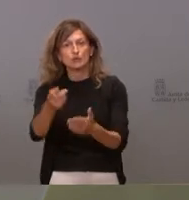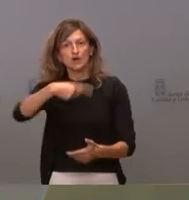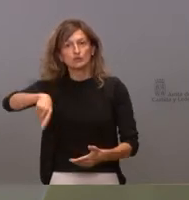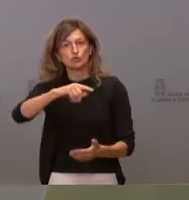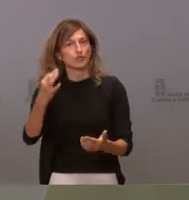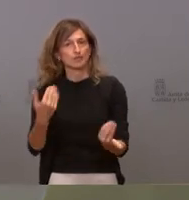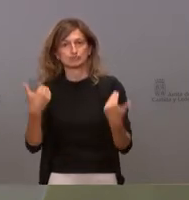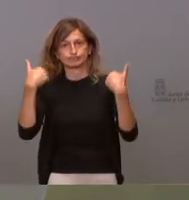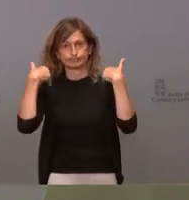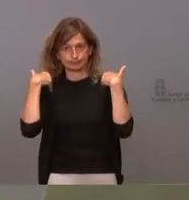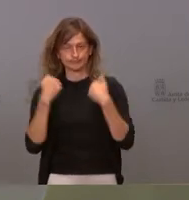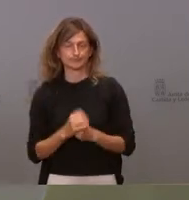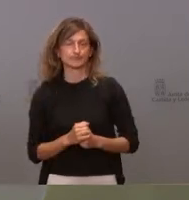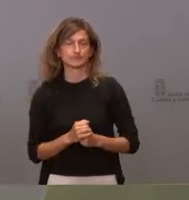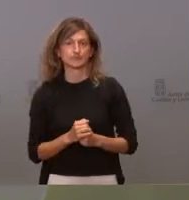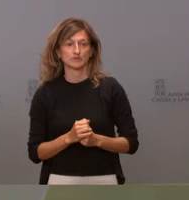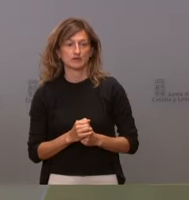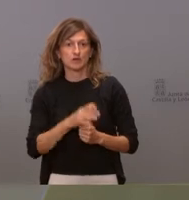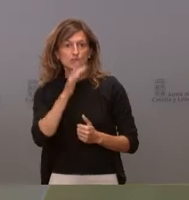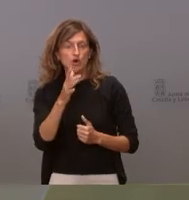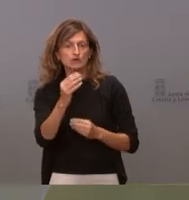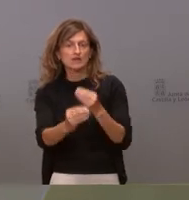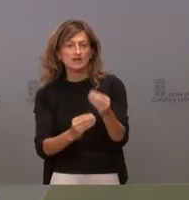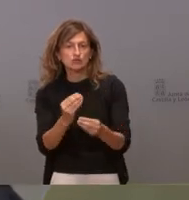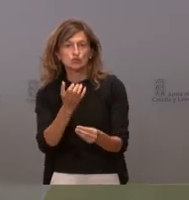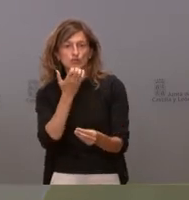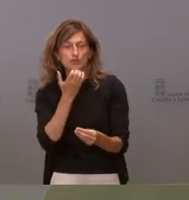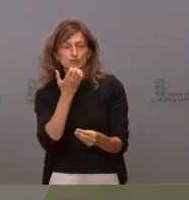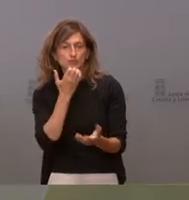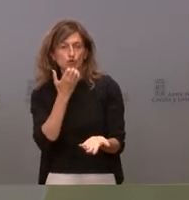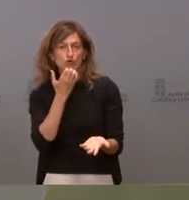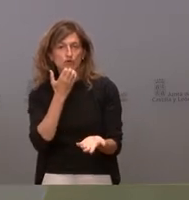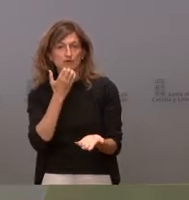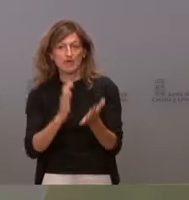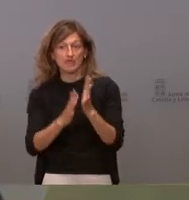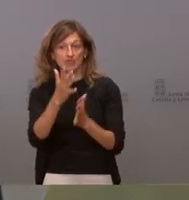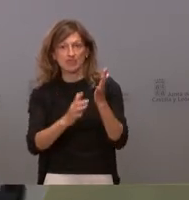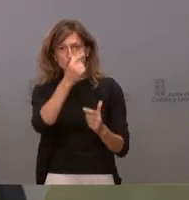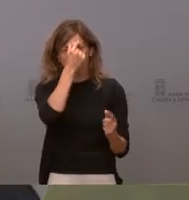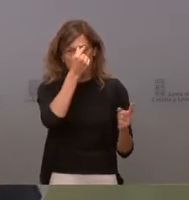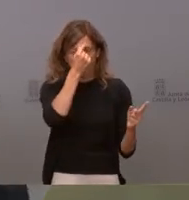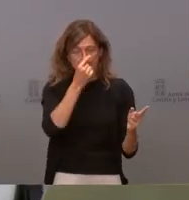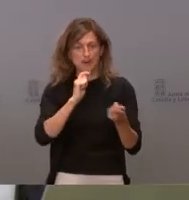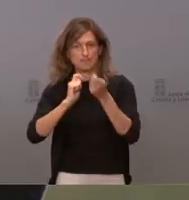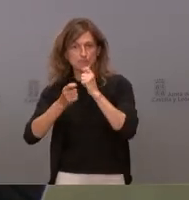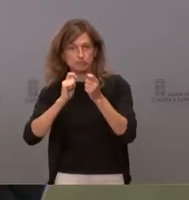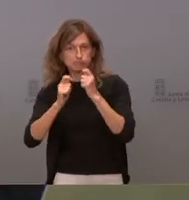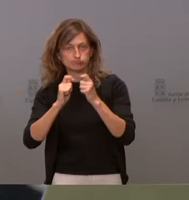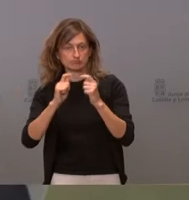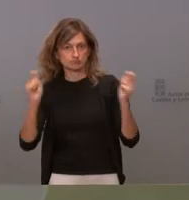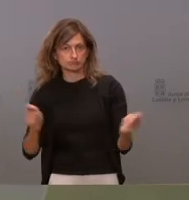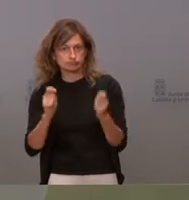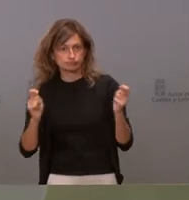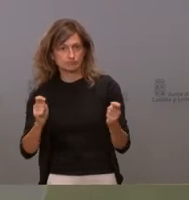Pidiendo responsabilidad ante hechos tan asombrosos como que con el ejemplo del incendio de Ávila y los medios de comunicación, los incendios de la